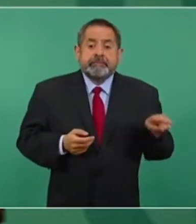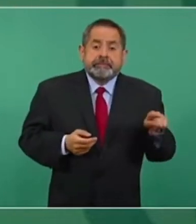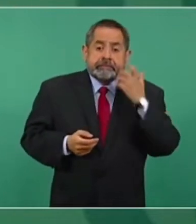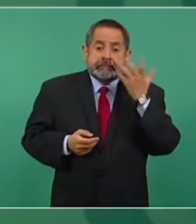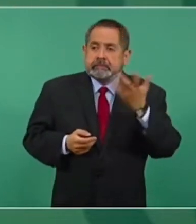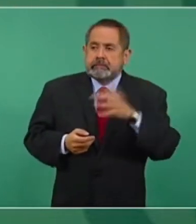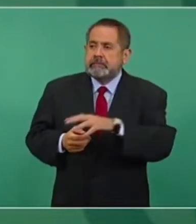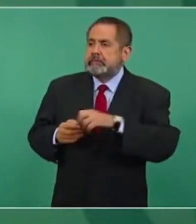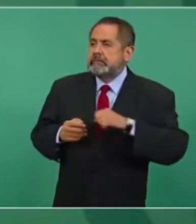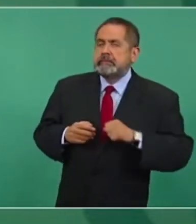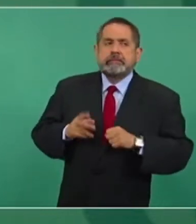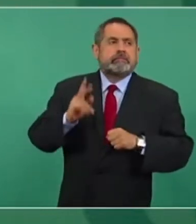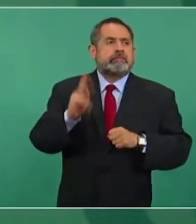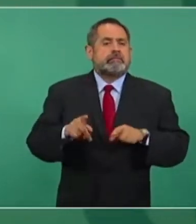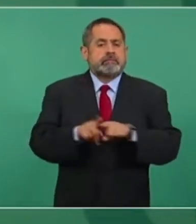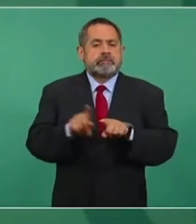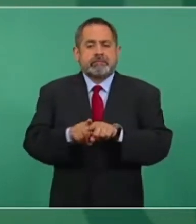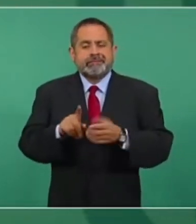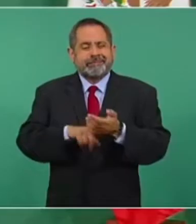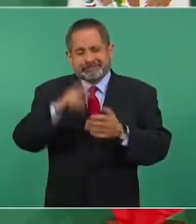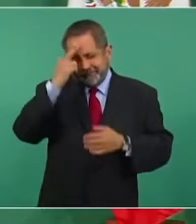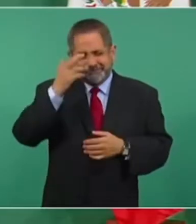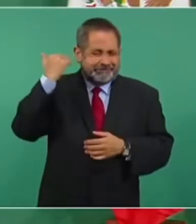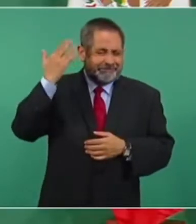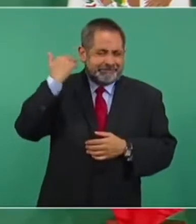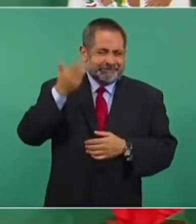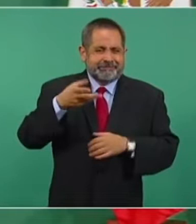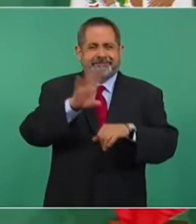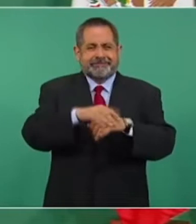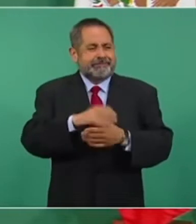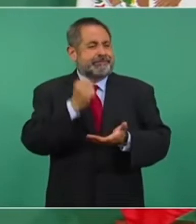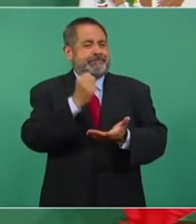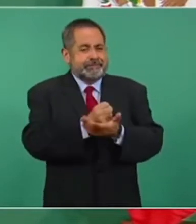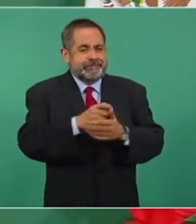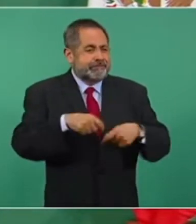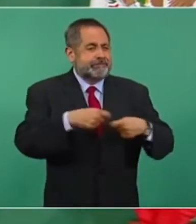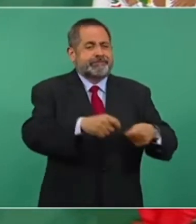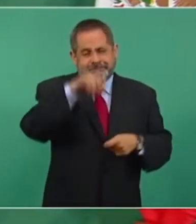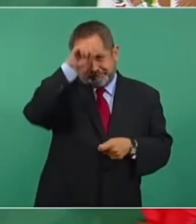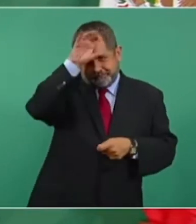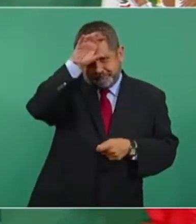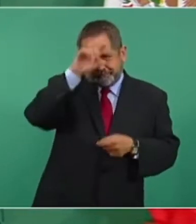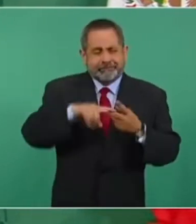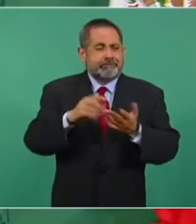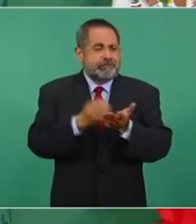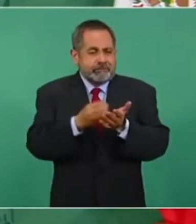como las concesiones que se dan para la explotación del oro, de la plata,